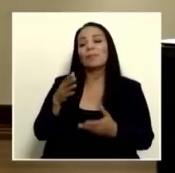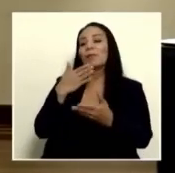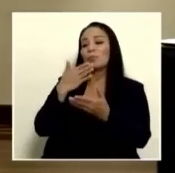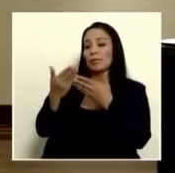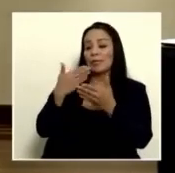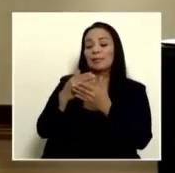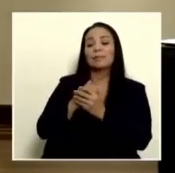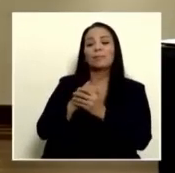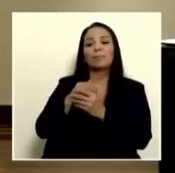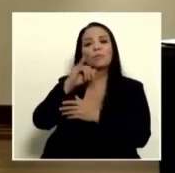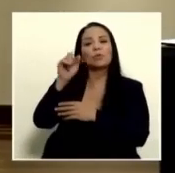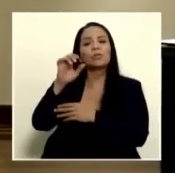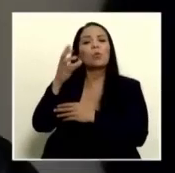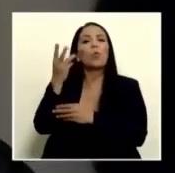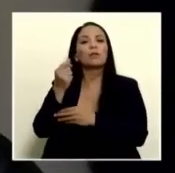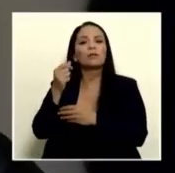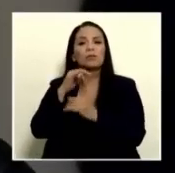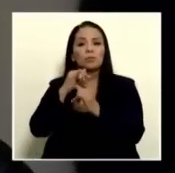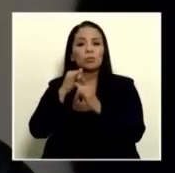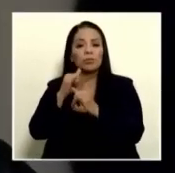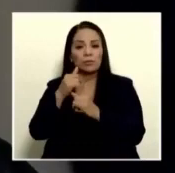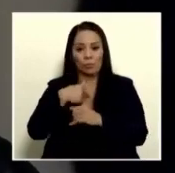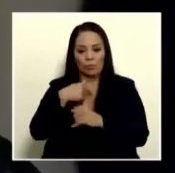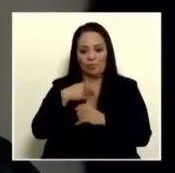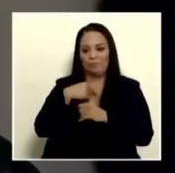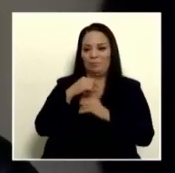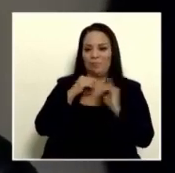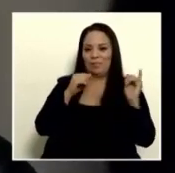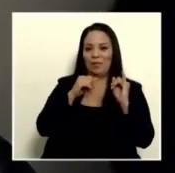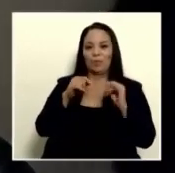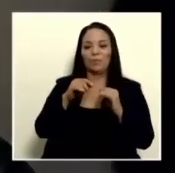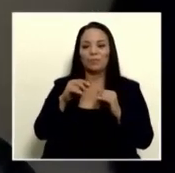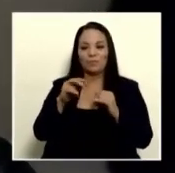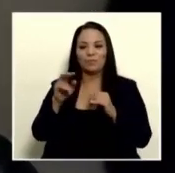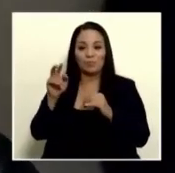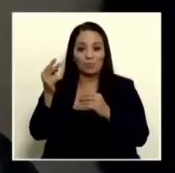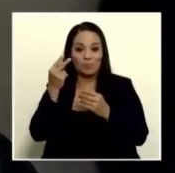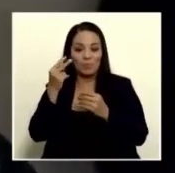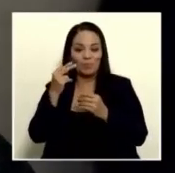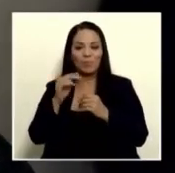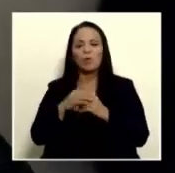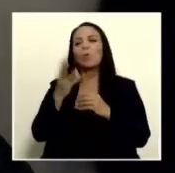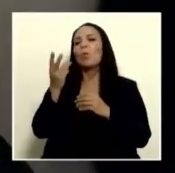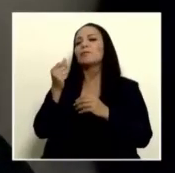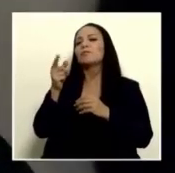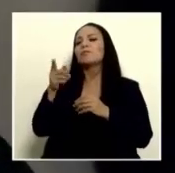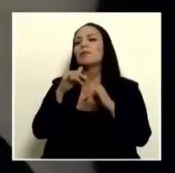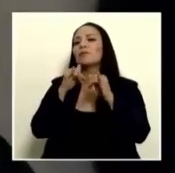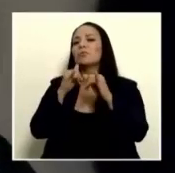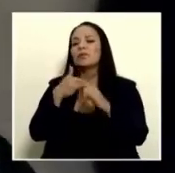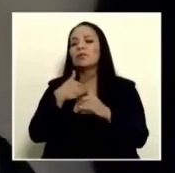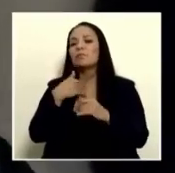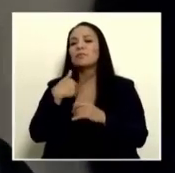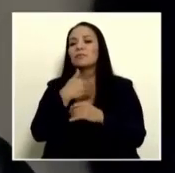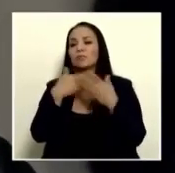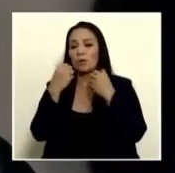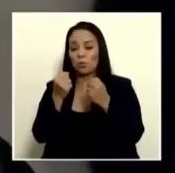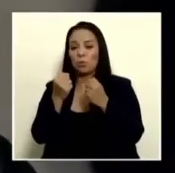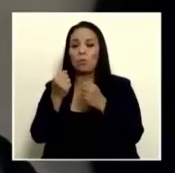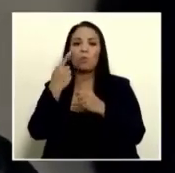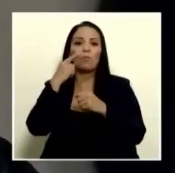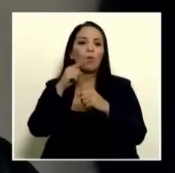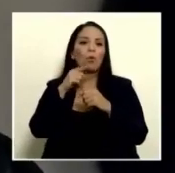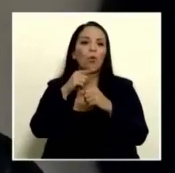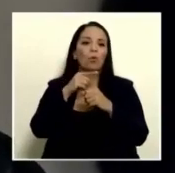gracias doña Jocelyn ¿cuántas denuncias tiene? acá estoy al lado izquierdo a su izquierda ¿cuántas denuncias tiene el Ministerio de Salud ya sea por